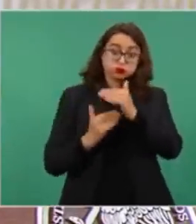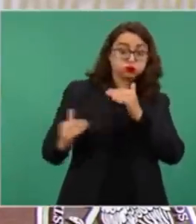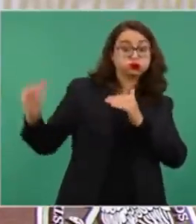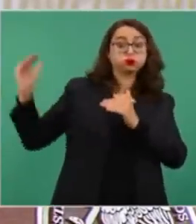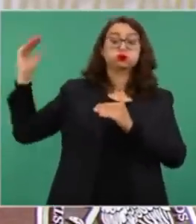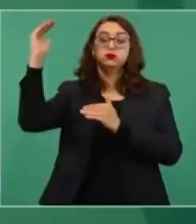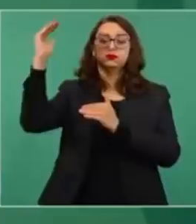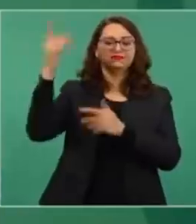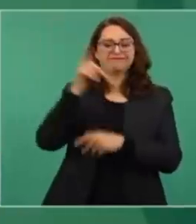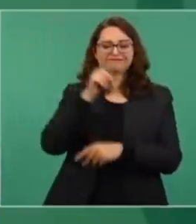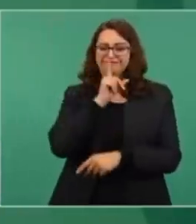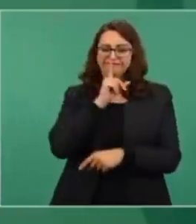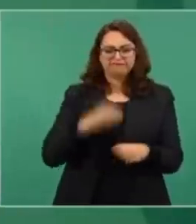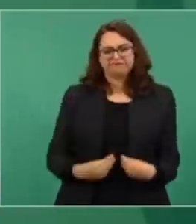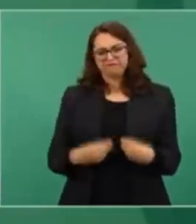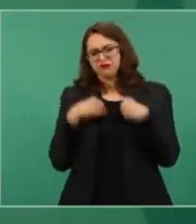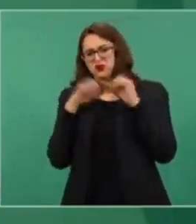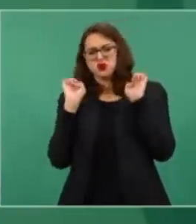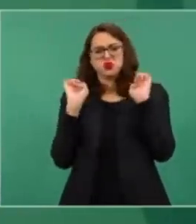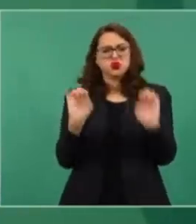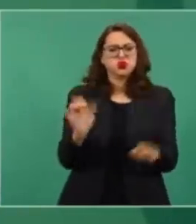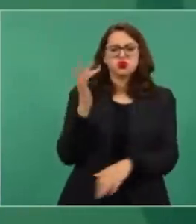viva con extravagancias.